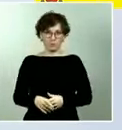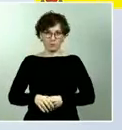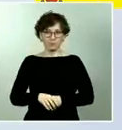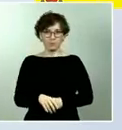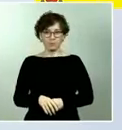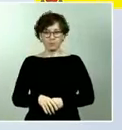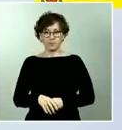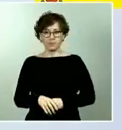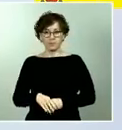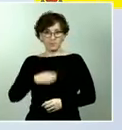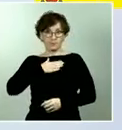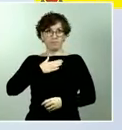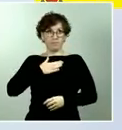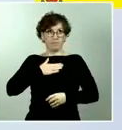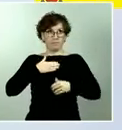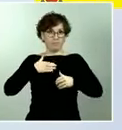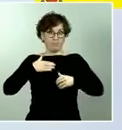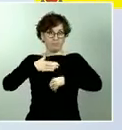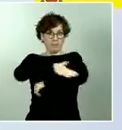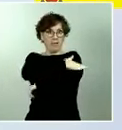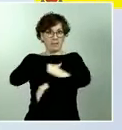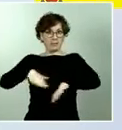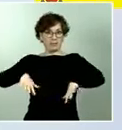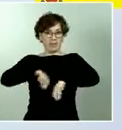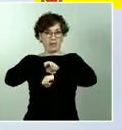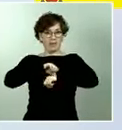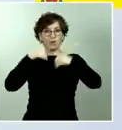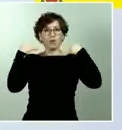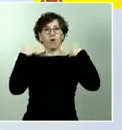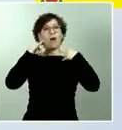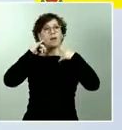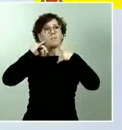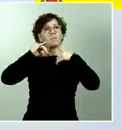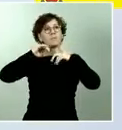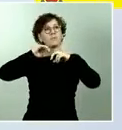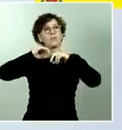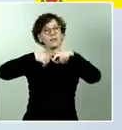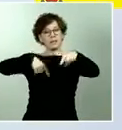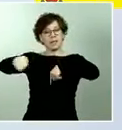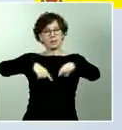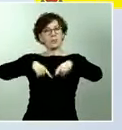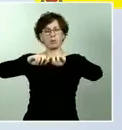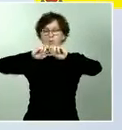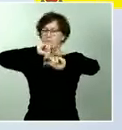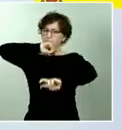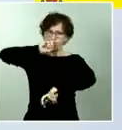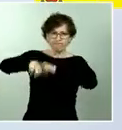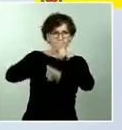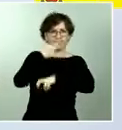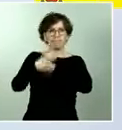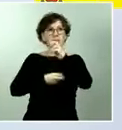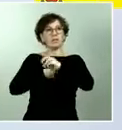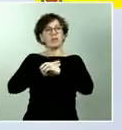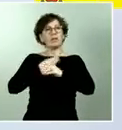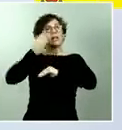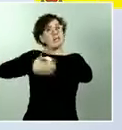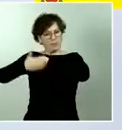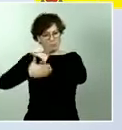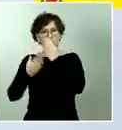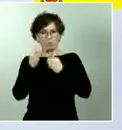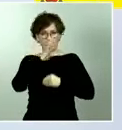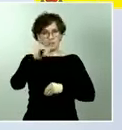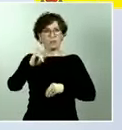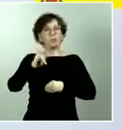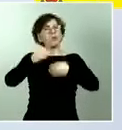rediseñado un sistema de transporte muy restringido, pero a la vez seguro. Tras la finalización del